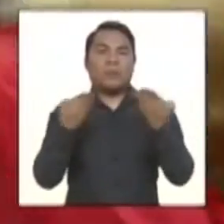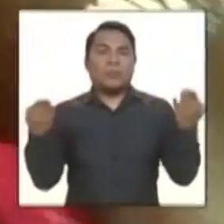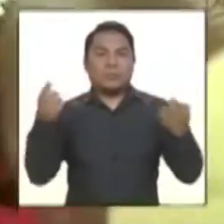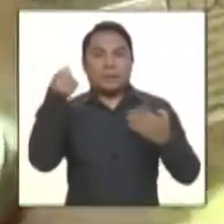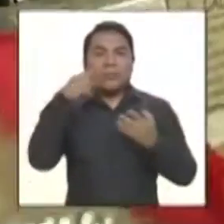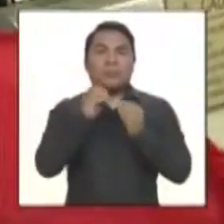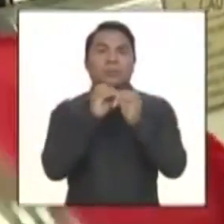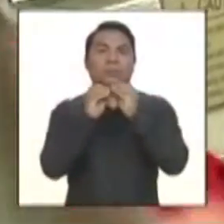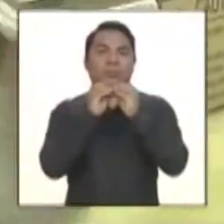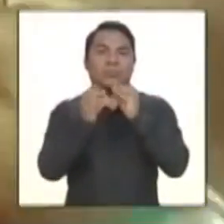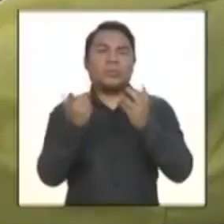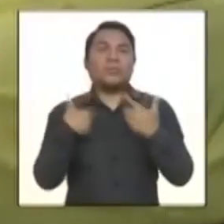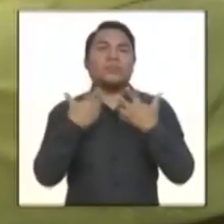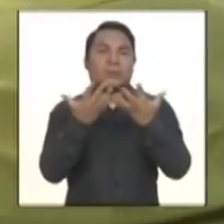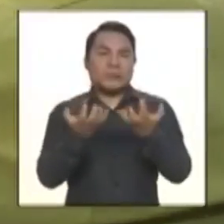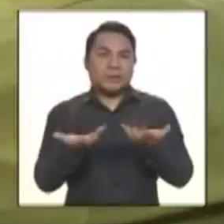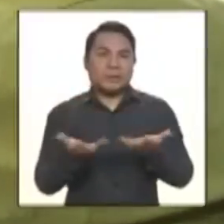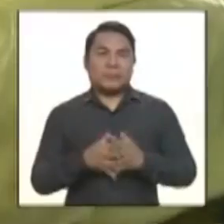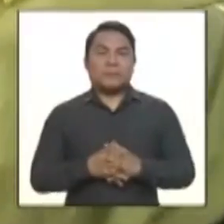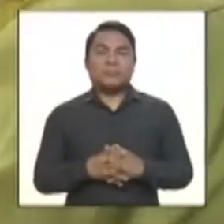como yo quisiera.